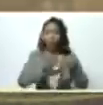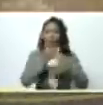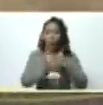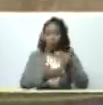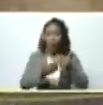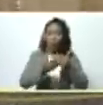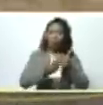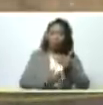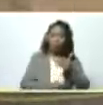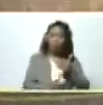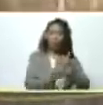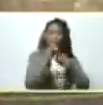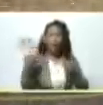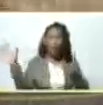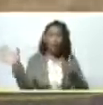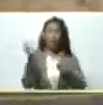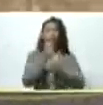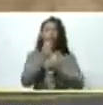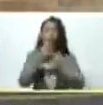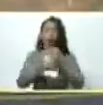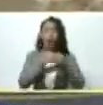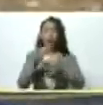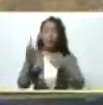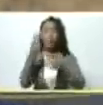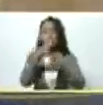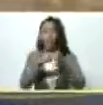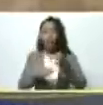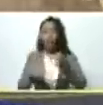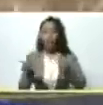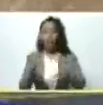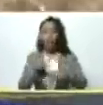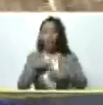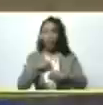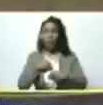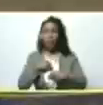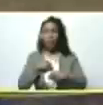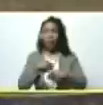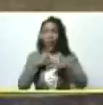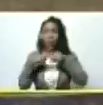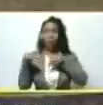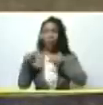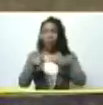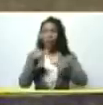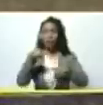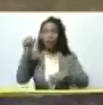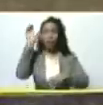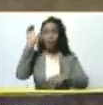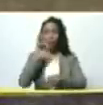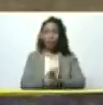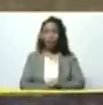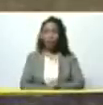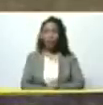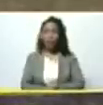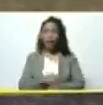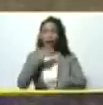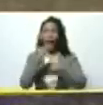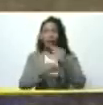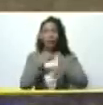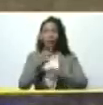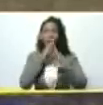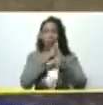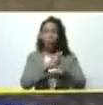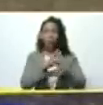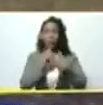y hemos logrado obtener materiales que se adaptan a la rendimiento y a otras latitudes del país también dando rendimientos